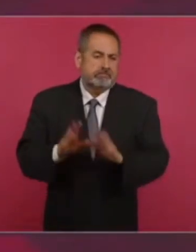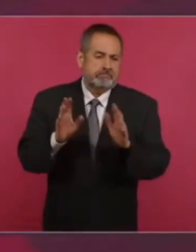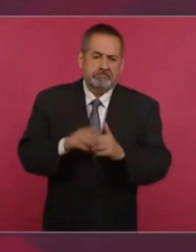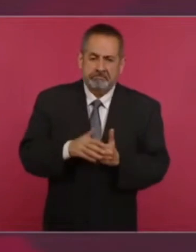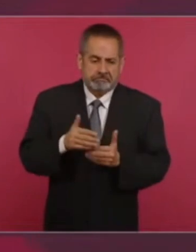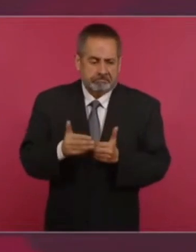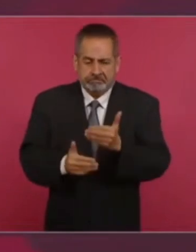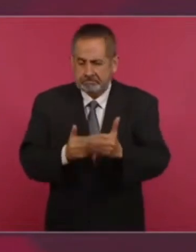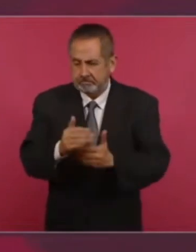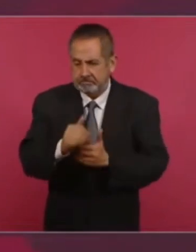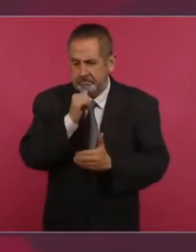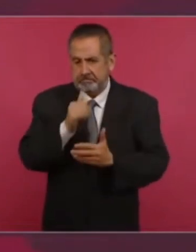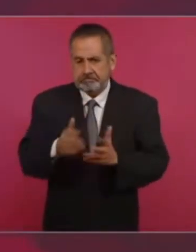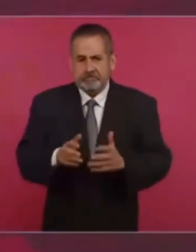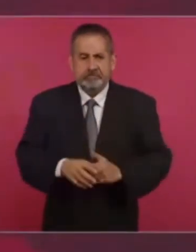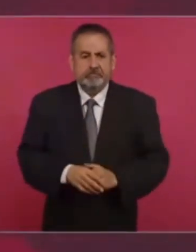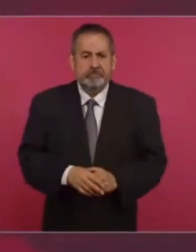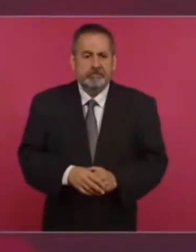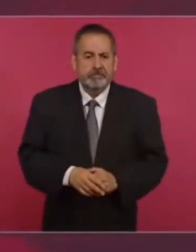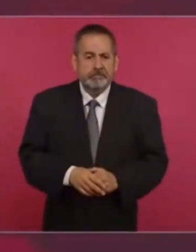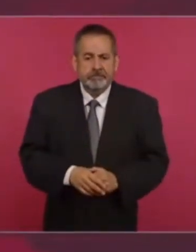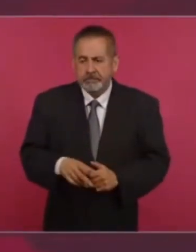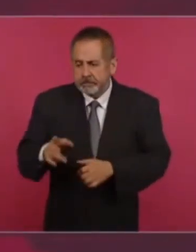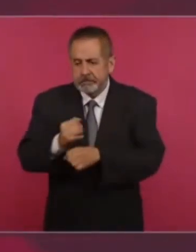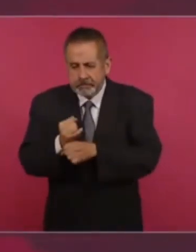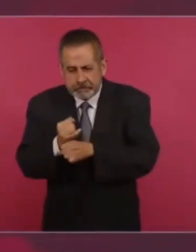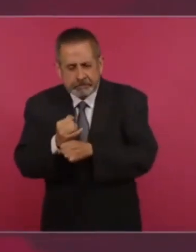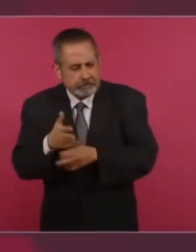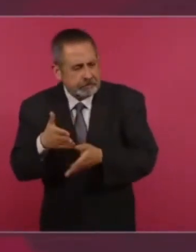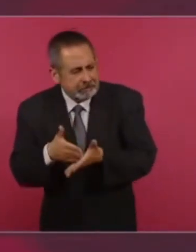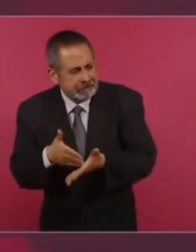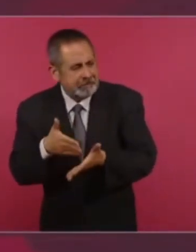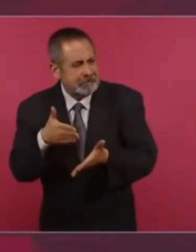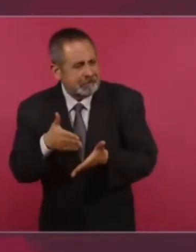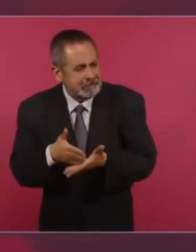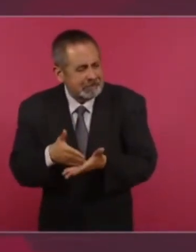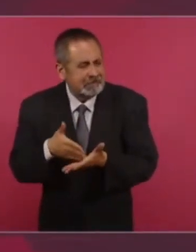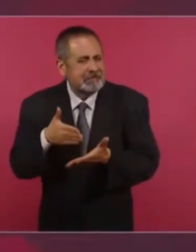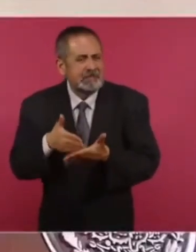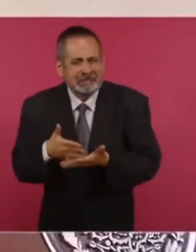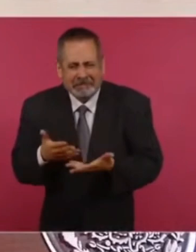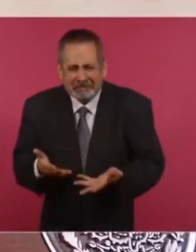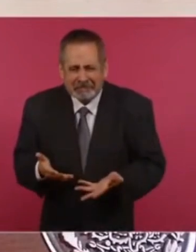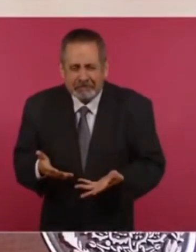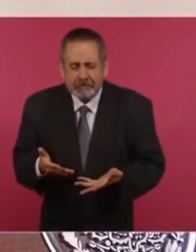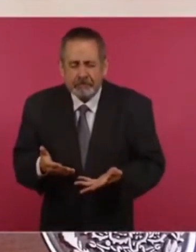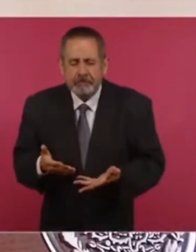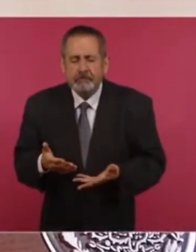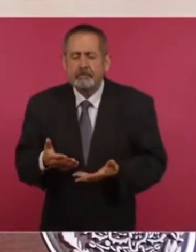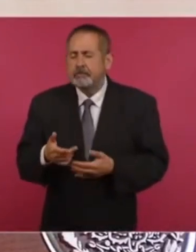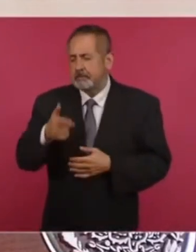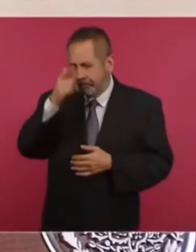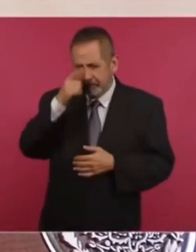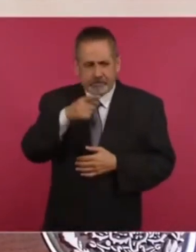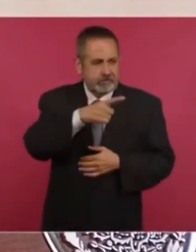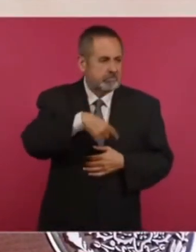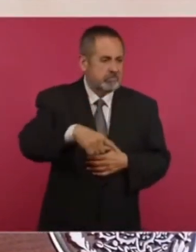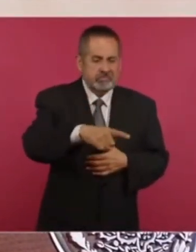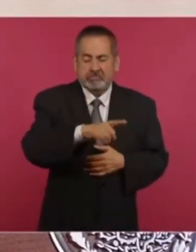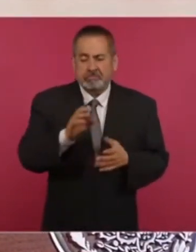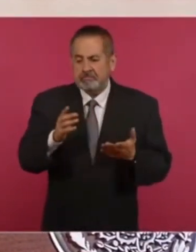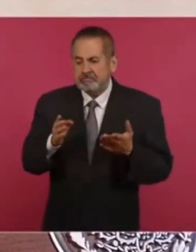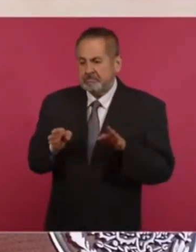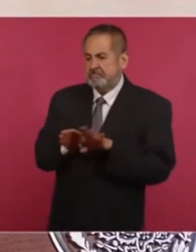se avanza o no se avanzaba en la investigación. Había todo el propósito